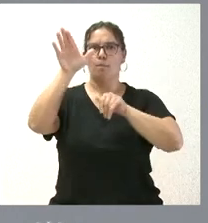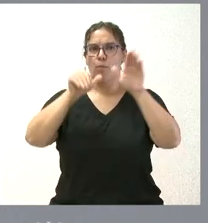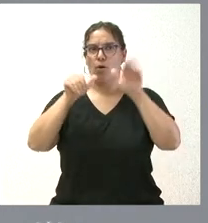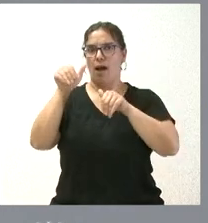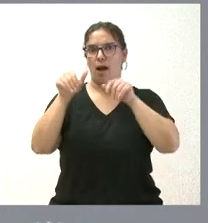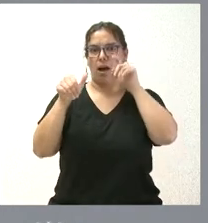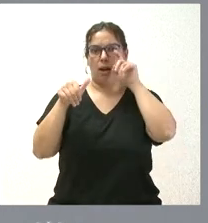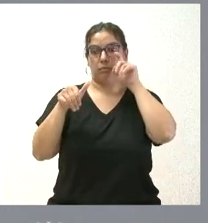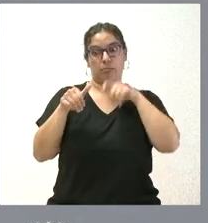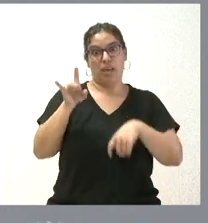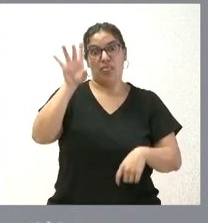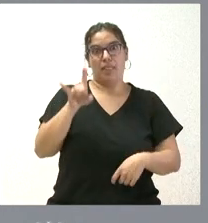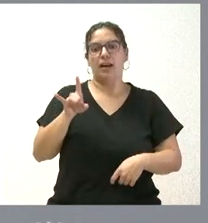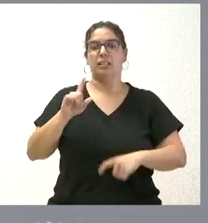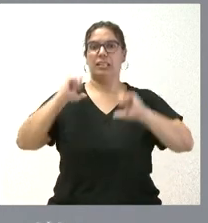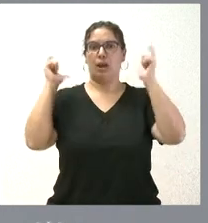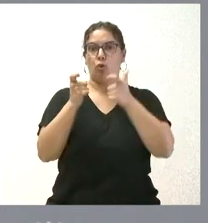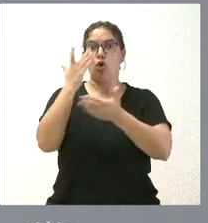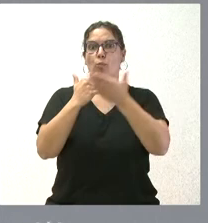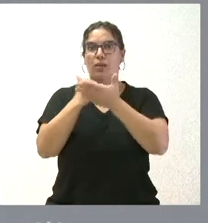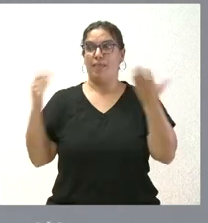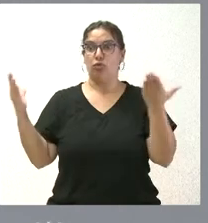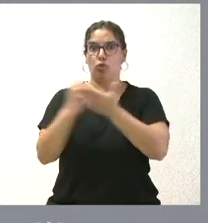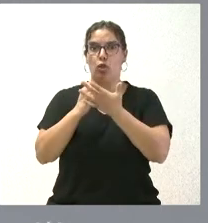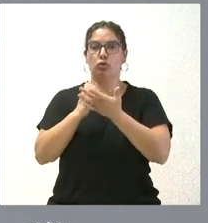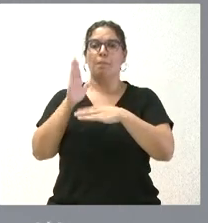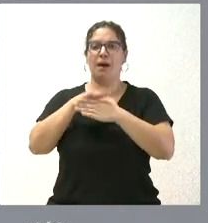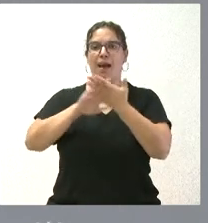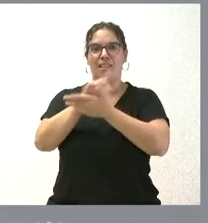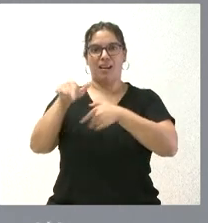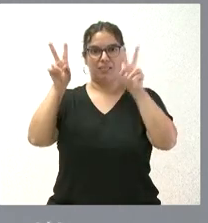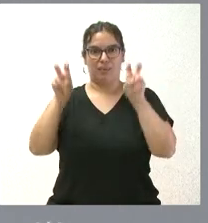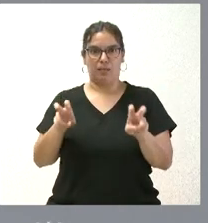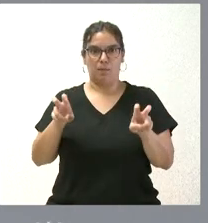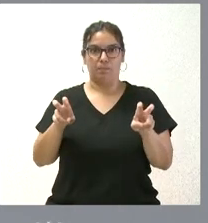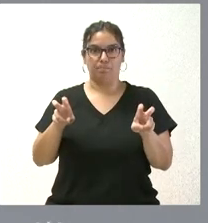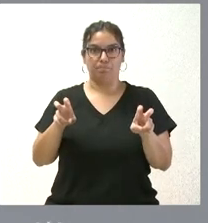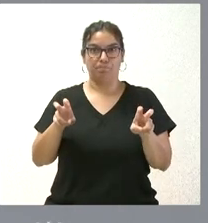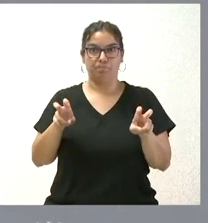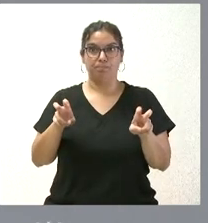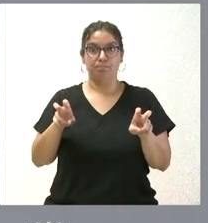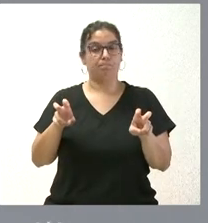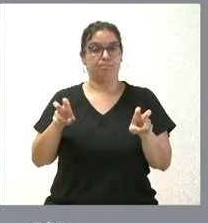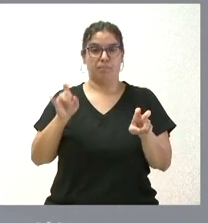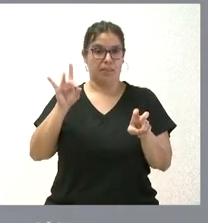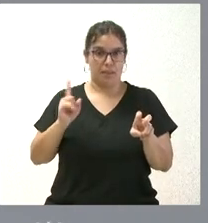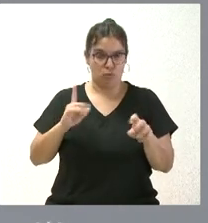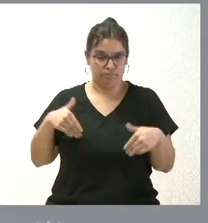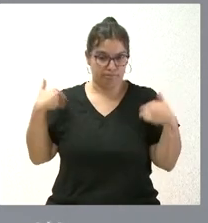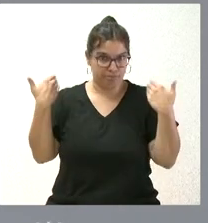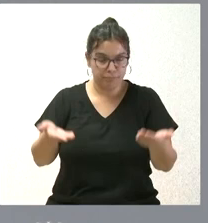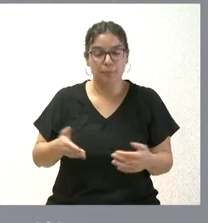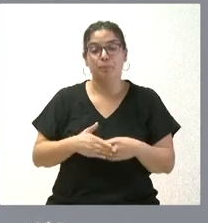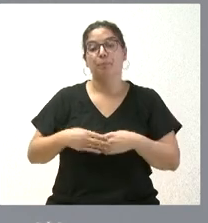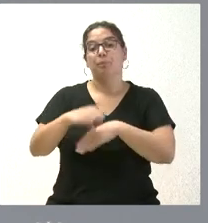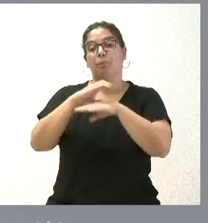máximo de 15 días para abordar sus competencias en este asunto. No se hizo en ese plazo. El consejero de